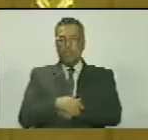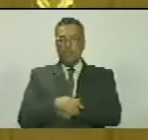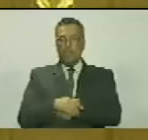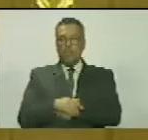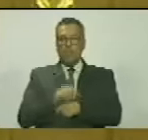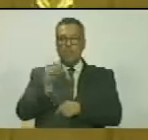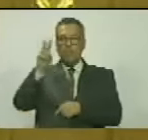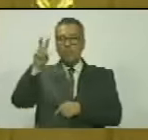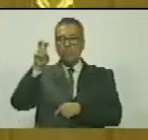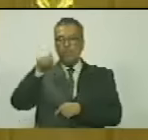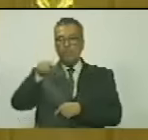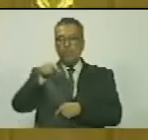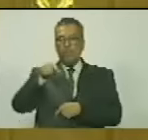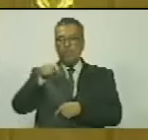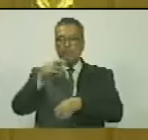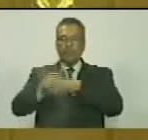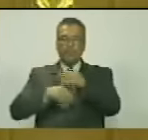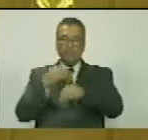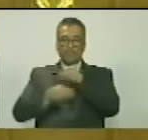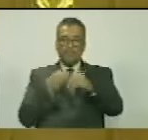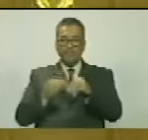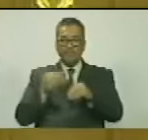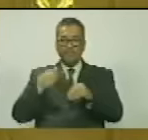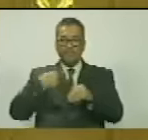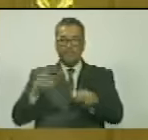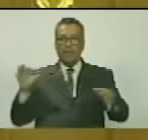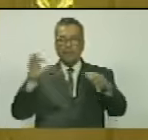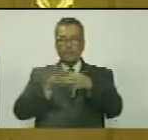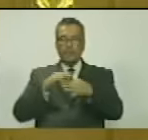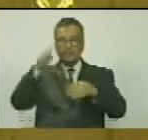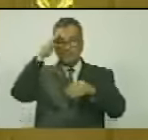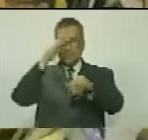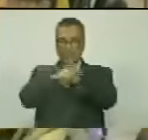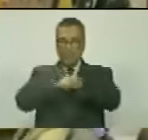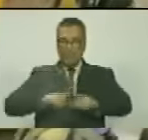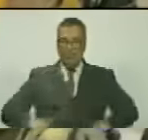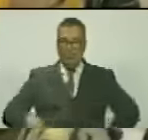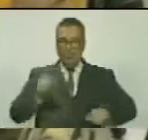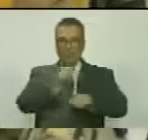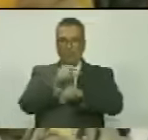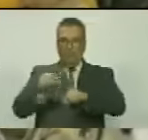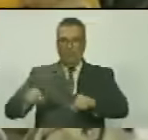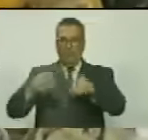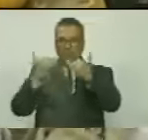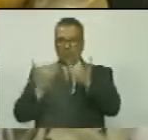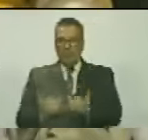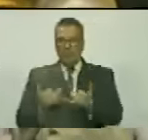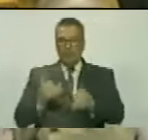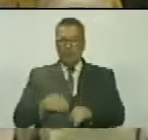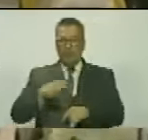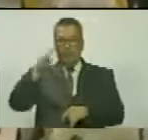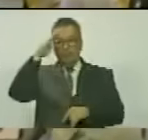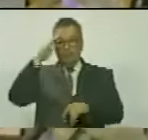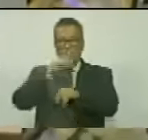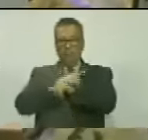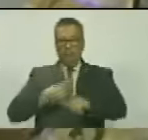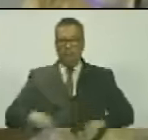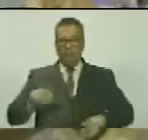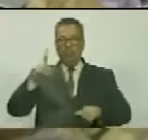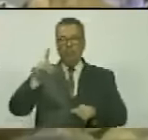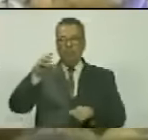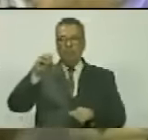nuevas manifestaciones de lo que es la unión cívico-militar, porque ya el general Domingo Antonio